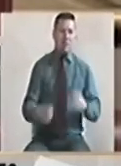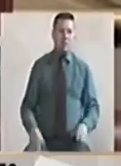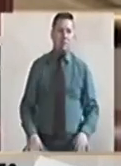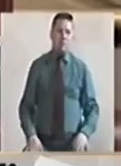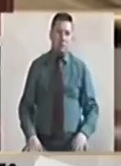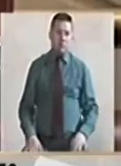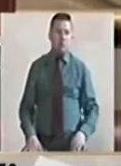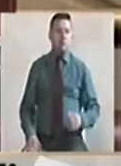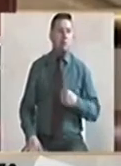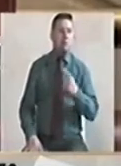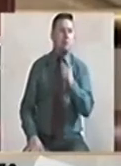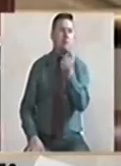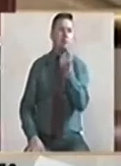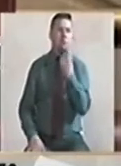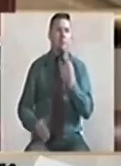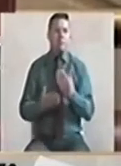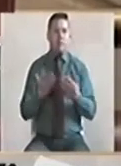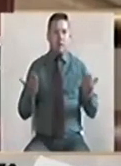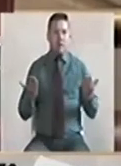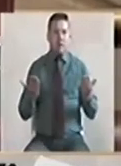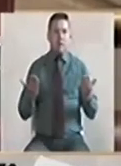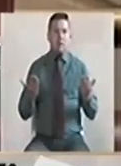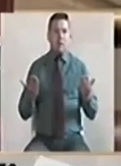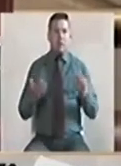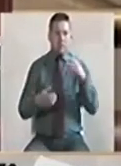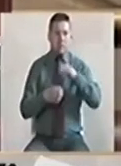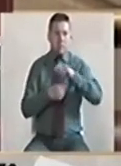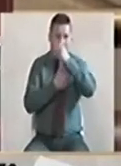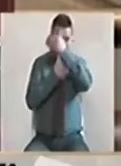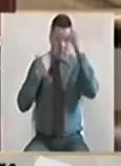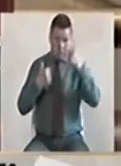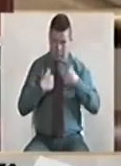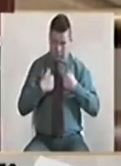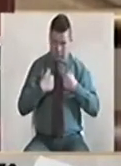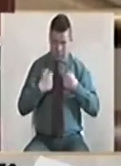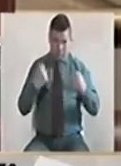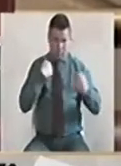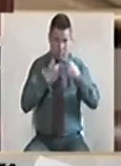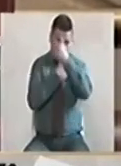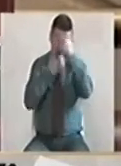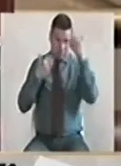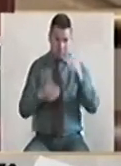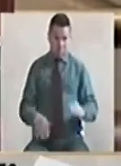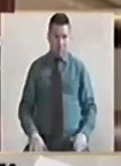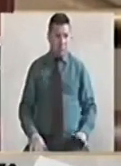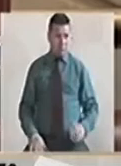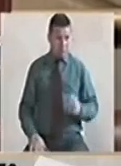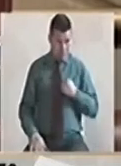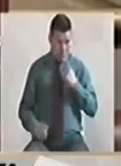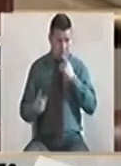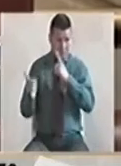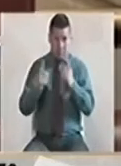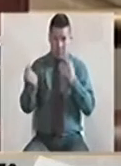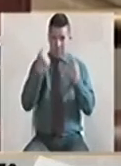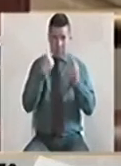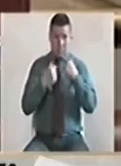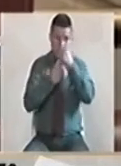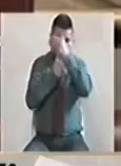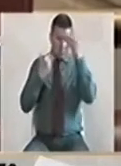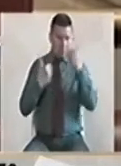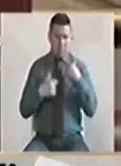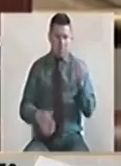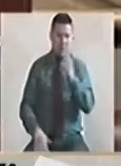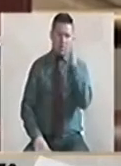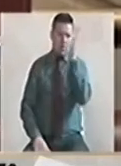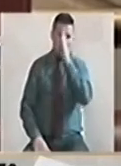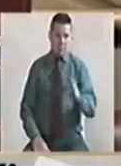También me preguntan que tenga discurso de guerrillero. Ah, que es que el pueblo tiene discurso de guerrillero. No, jamás